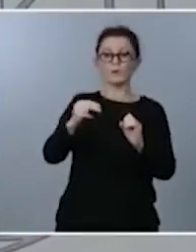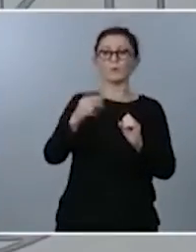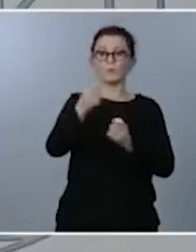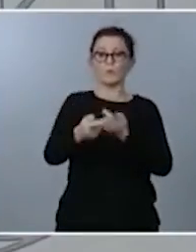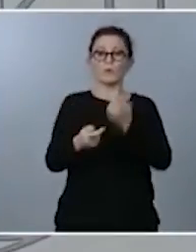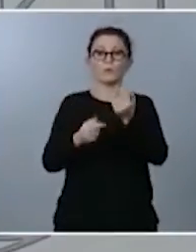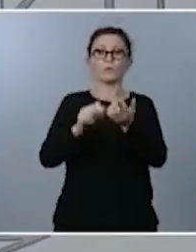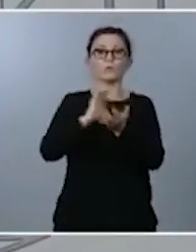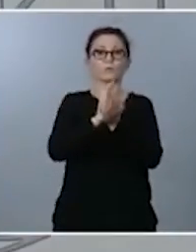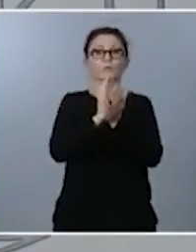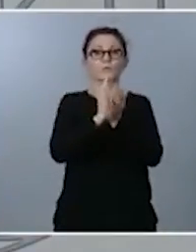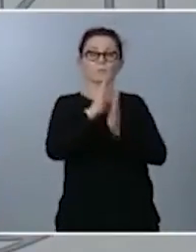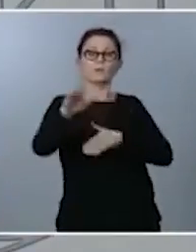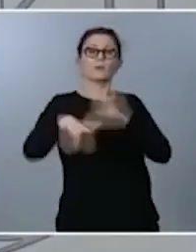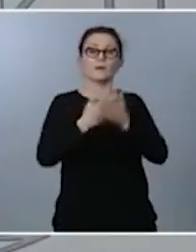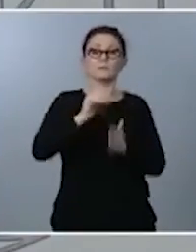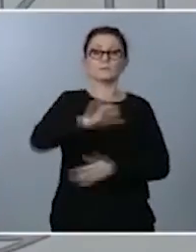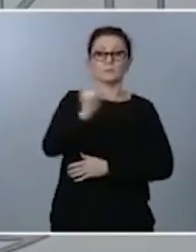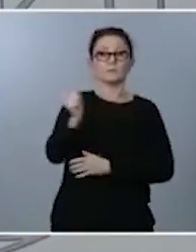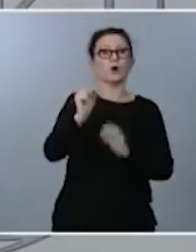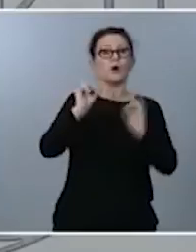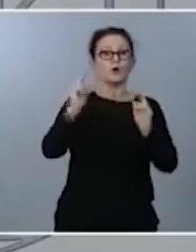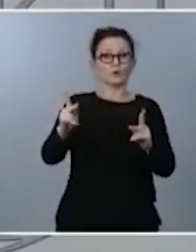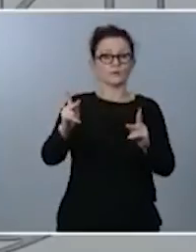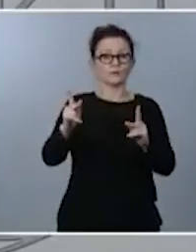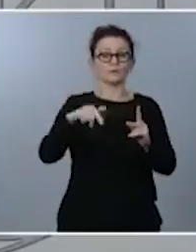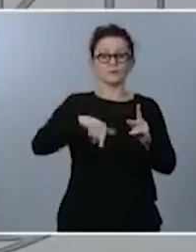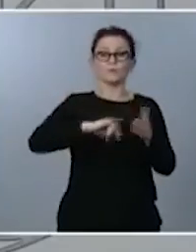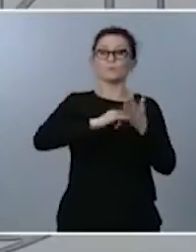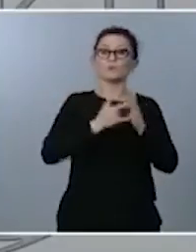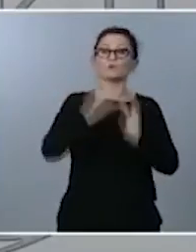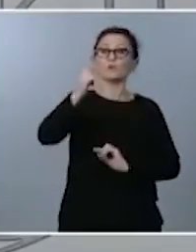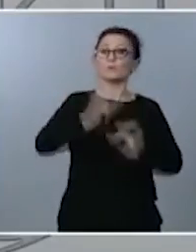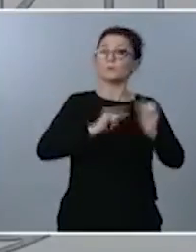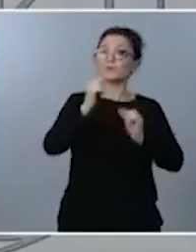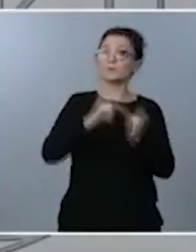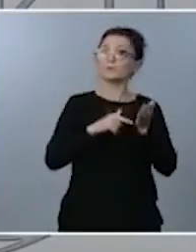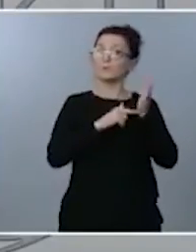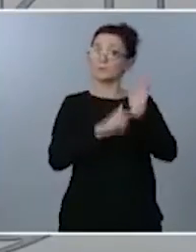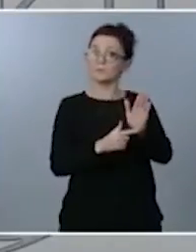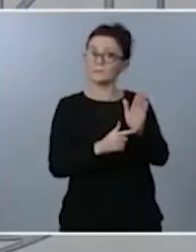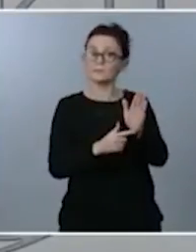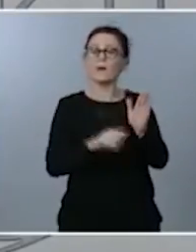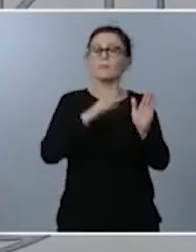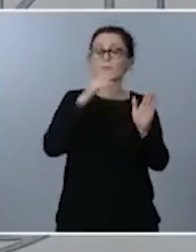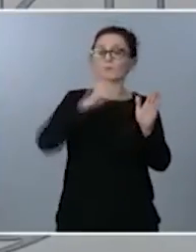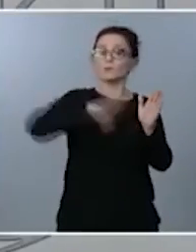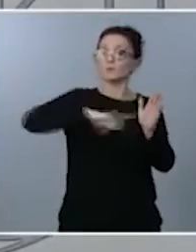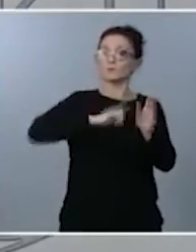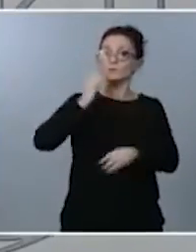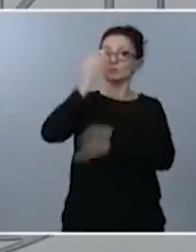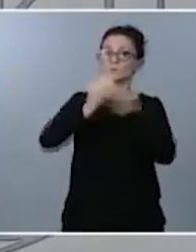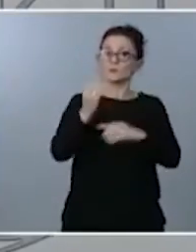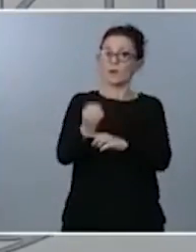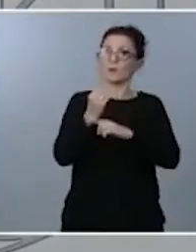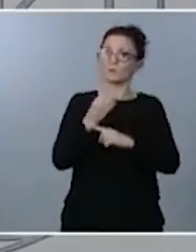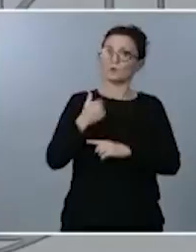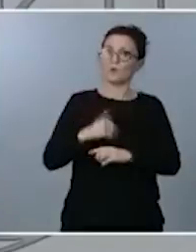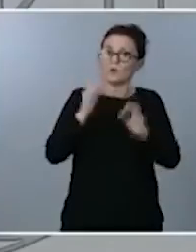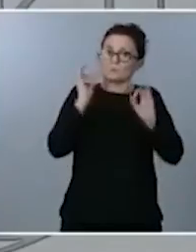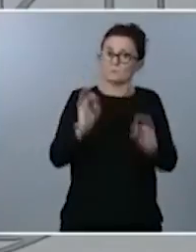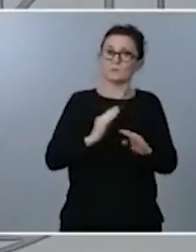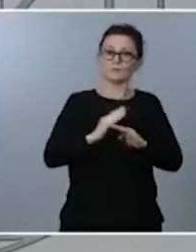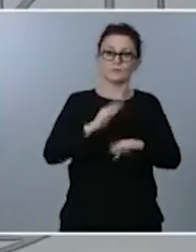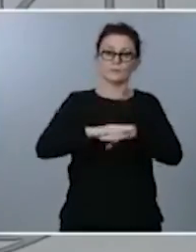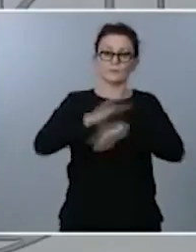traemos el proyecto de presupuesto es porque entendemos que tiene los apoyos suficientes para que pueda ver la luz y si traemos el